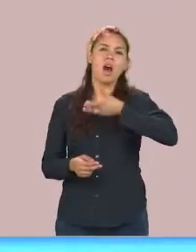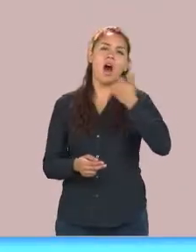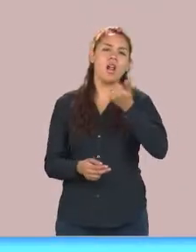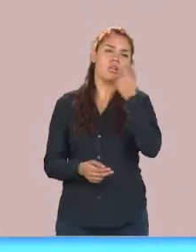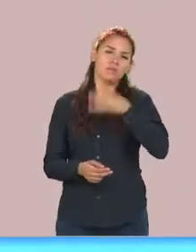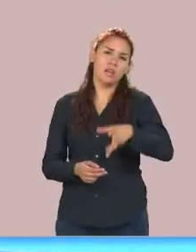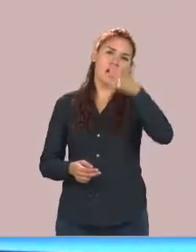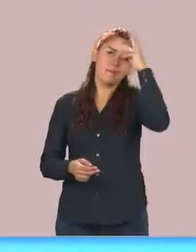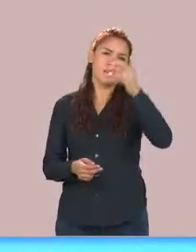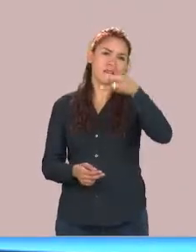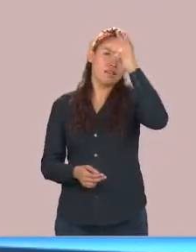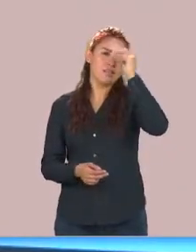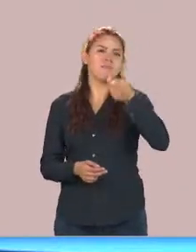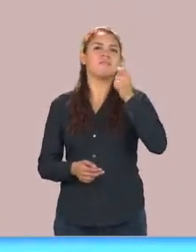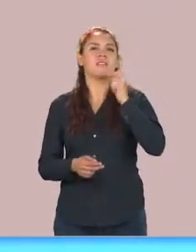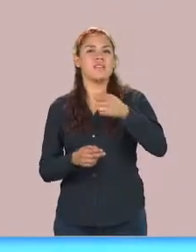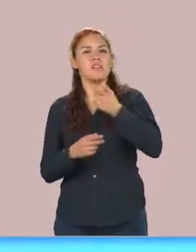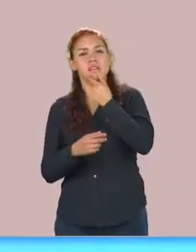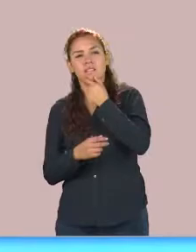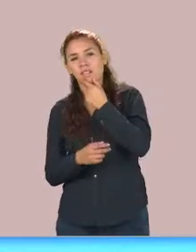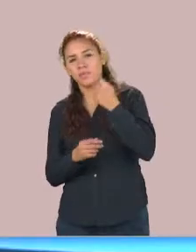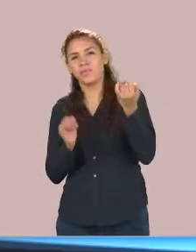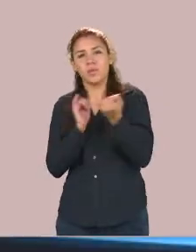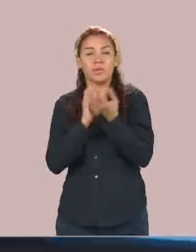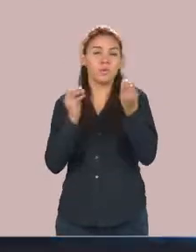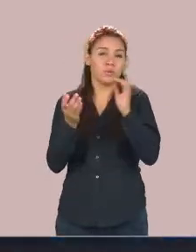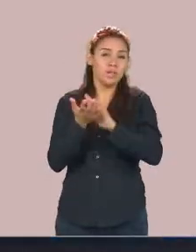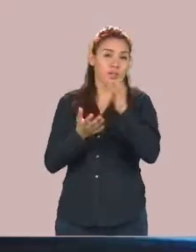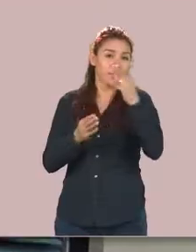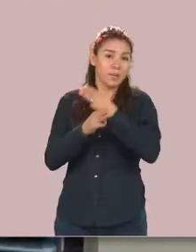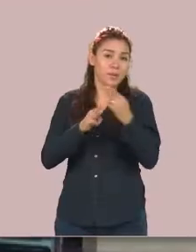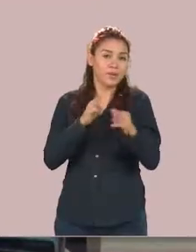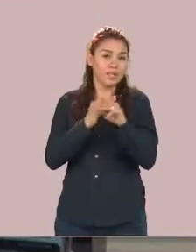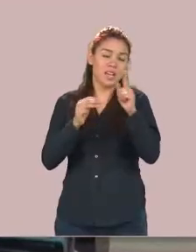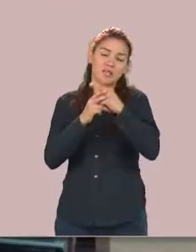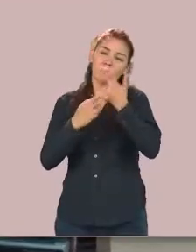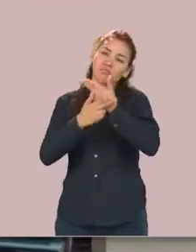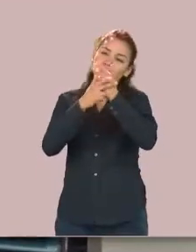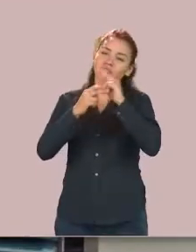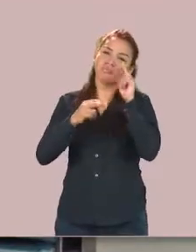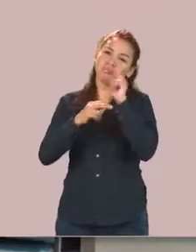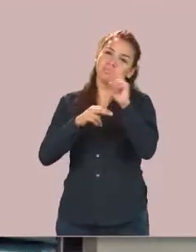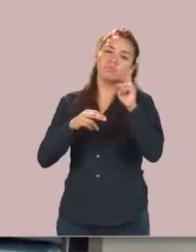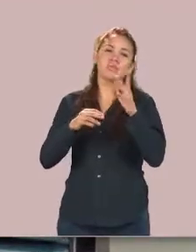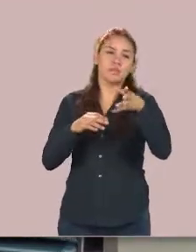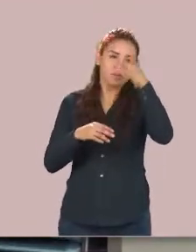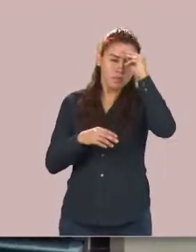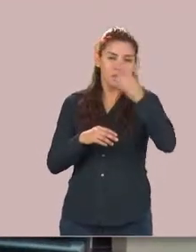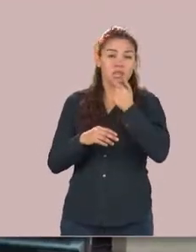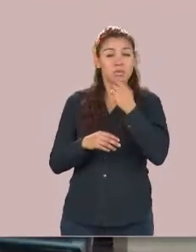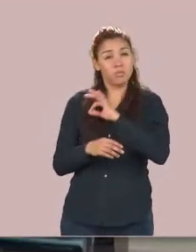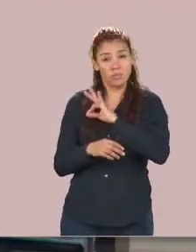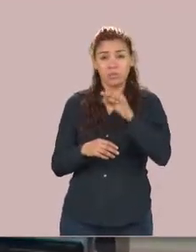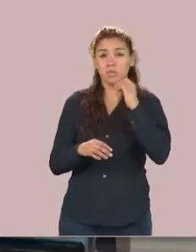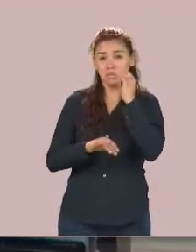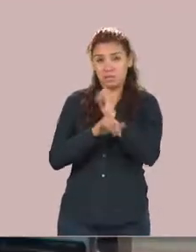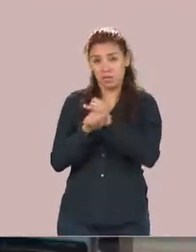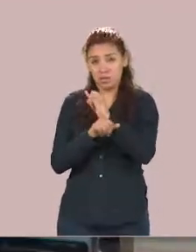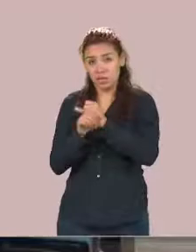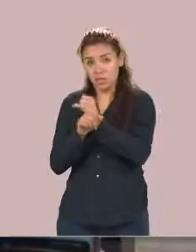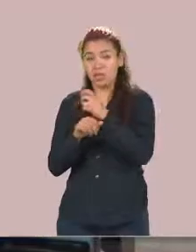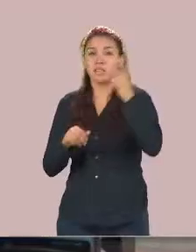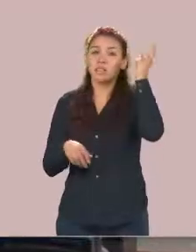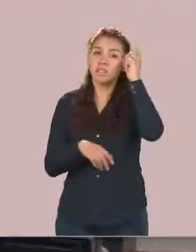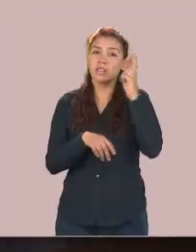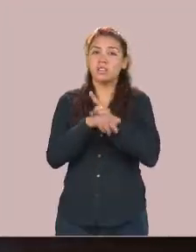inglés. Esto también gracias a los materiales de apoyo a los que se tiene acceso. Si necesitas mayores informes, puedes acercarte a la Dirección de